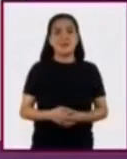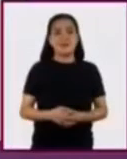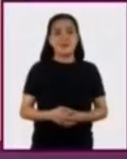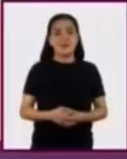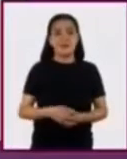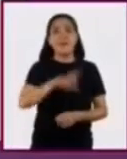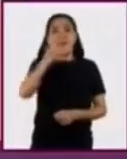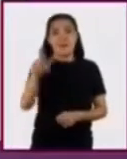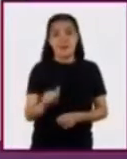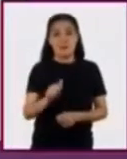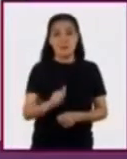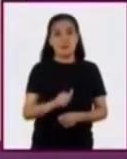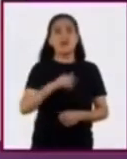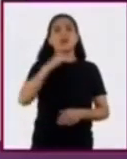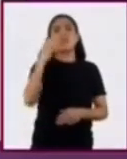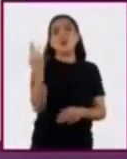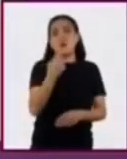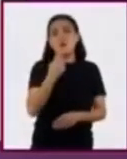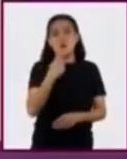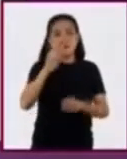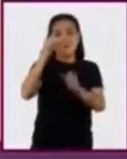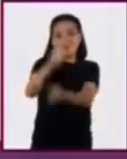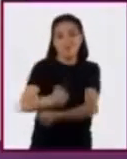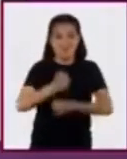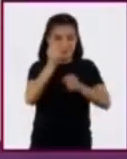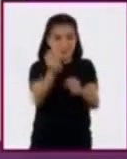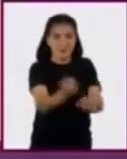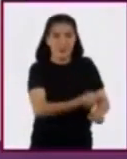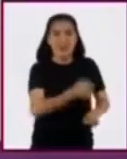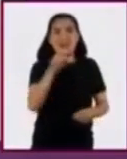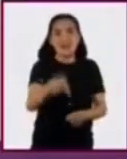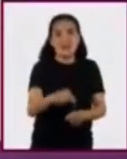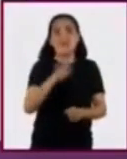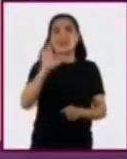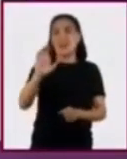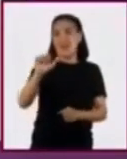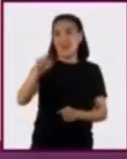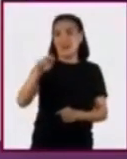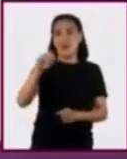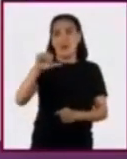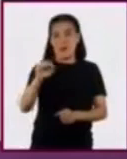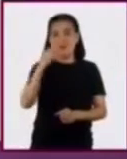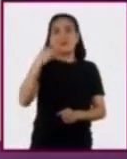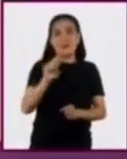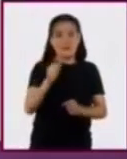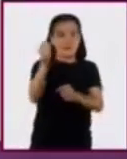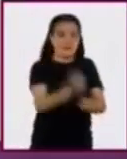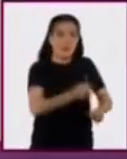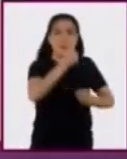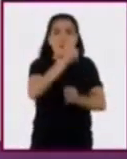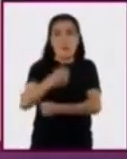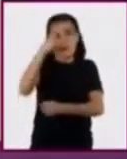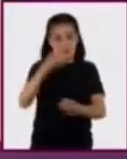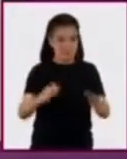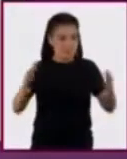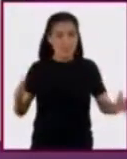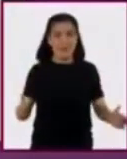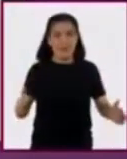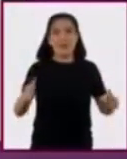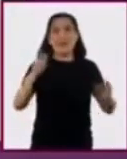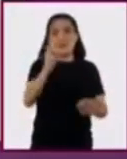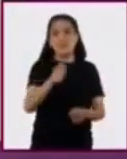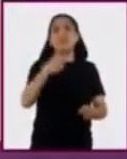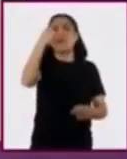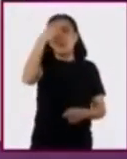A su vez, se utilizaban las trajineras, que eran canoas que se ponían al costado de cada chinampa y tenían